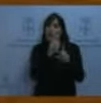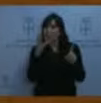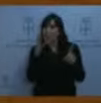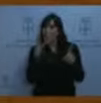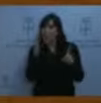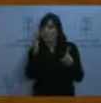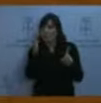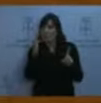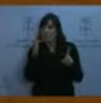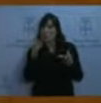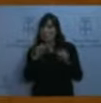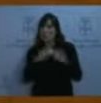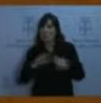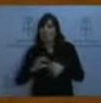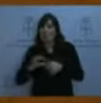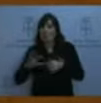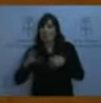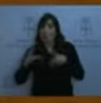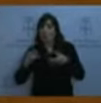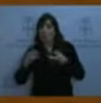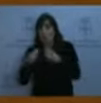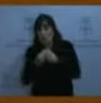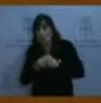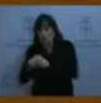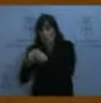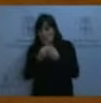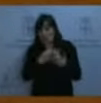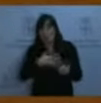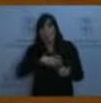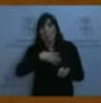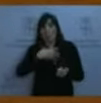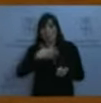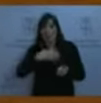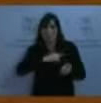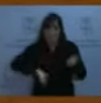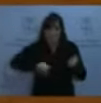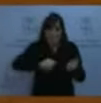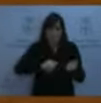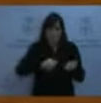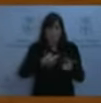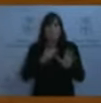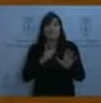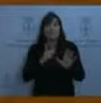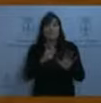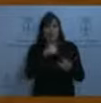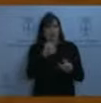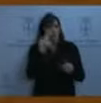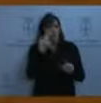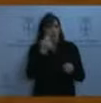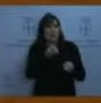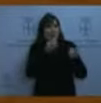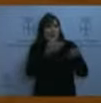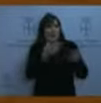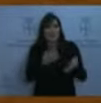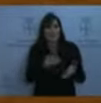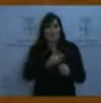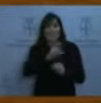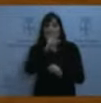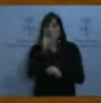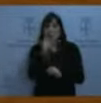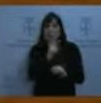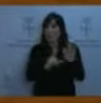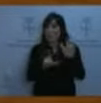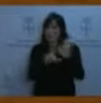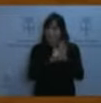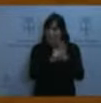de escuchar los argumentos que van a decir al respecto. En segundo lugar, son leyes complejas, opacas